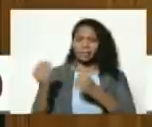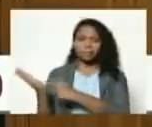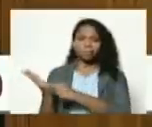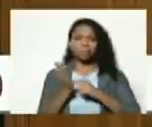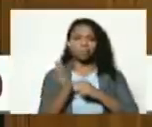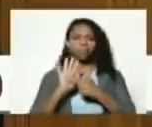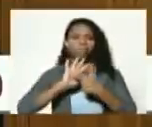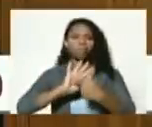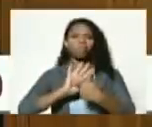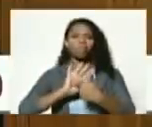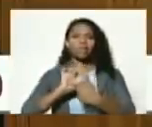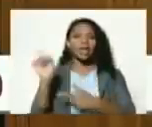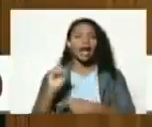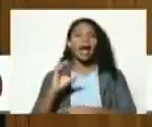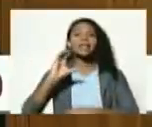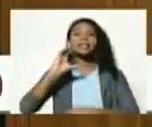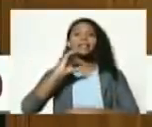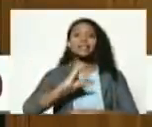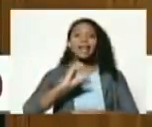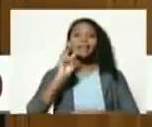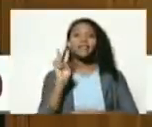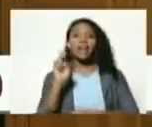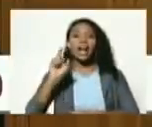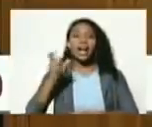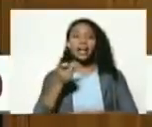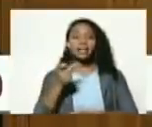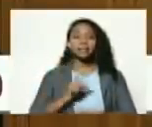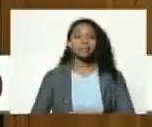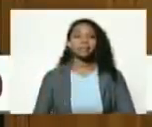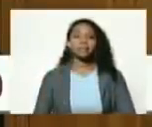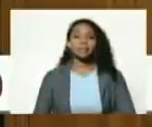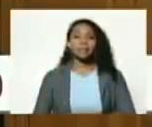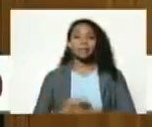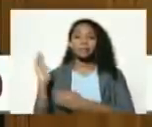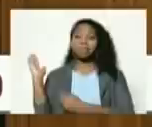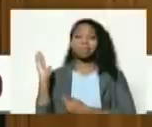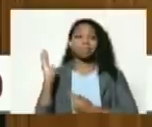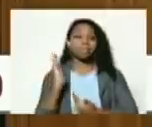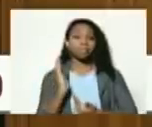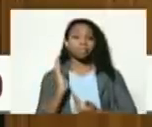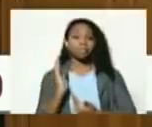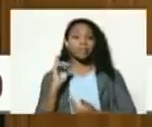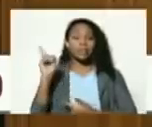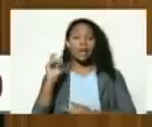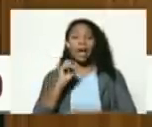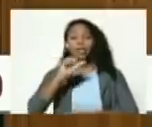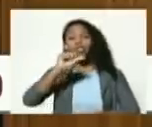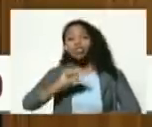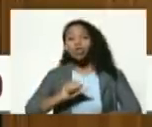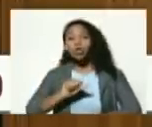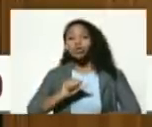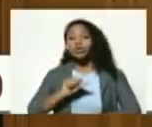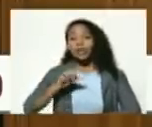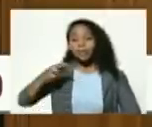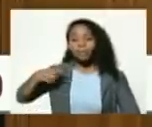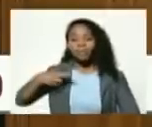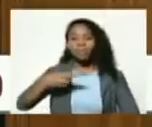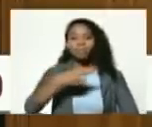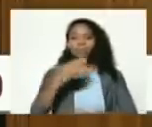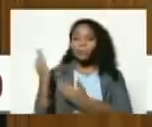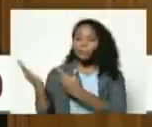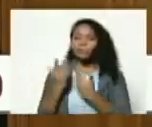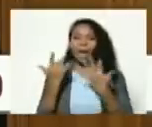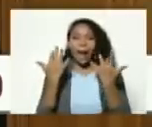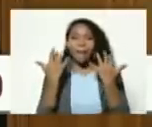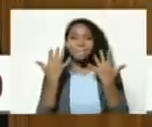la CBG una CBG proveniente del sur del Orinoco recibe de las